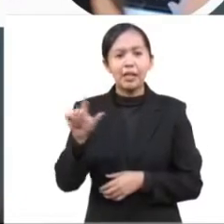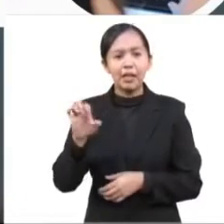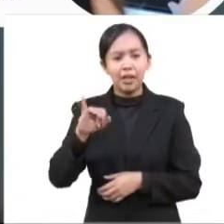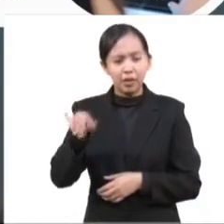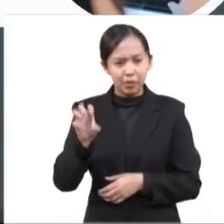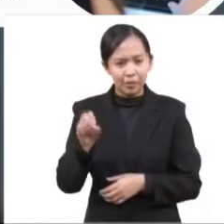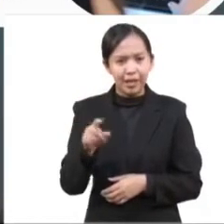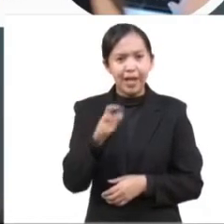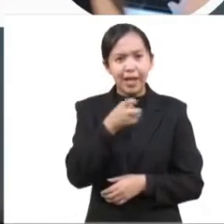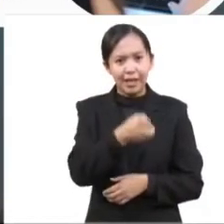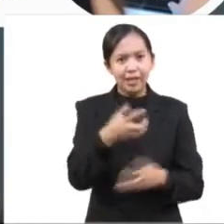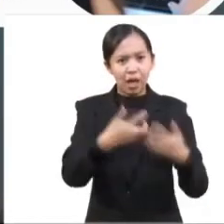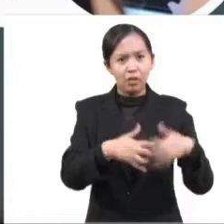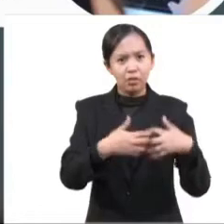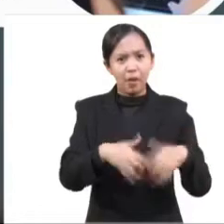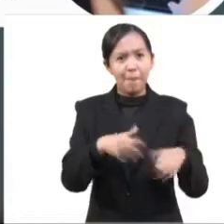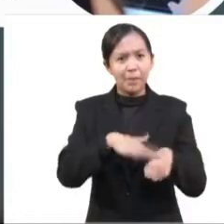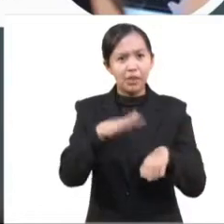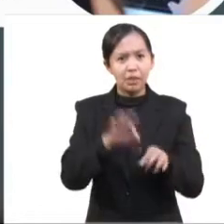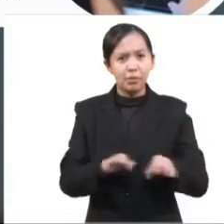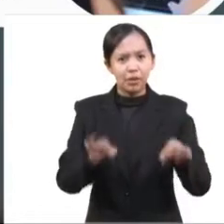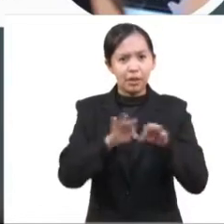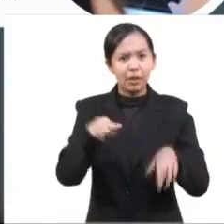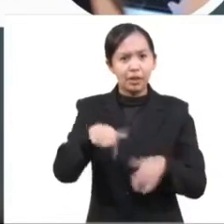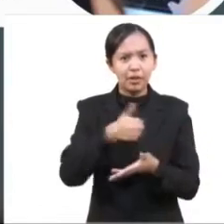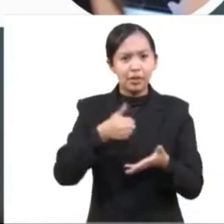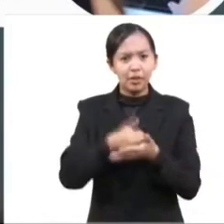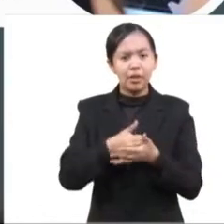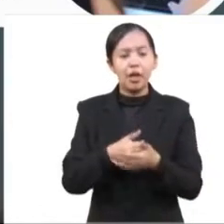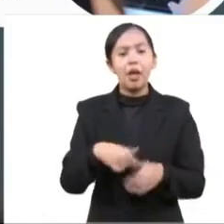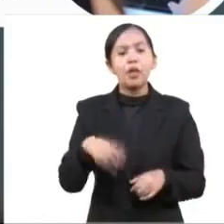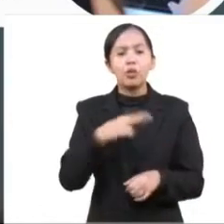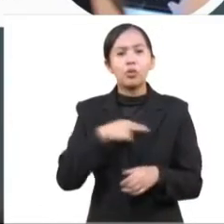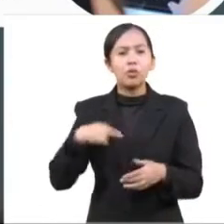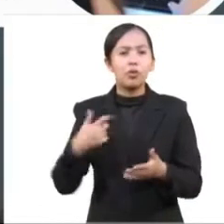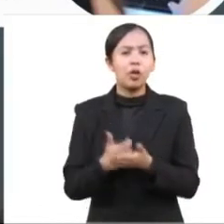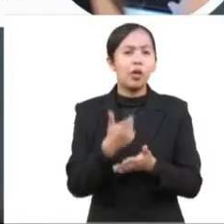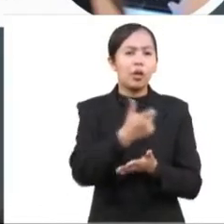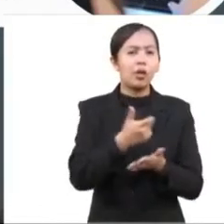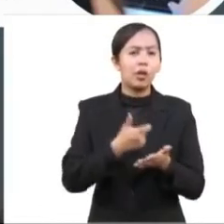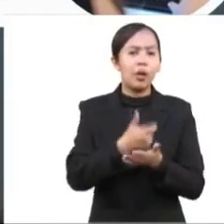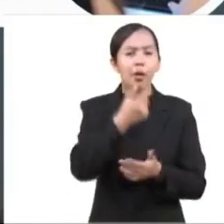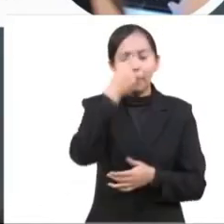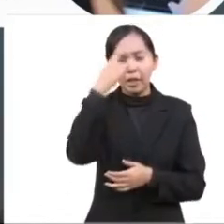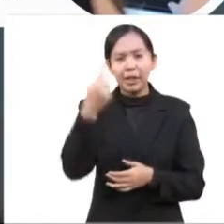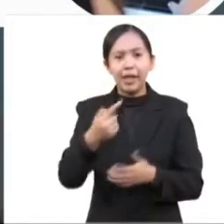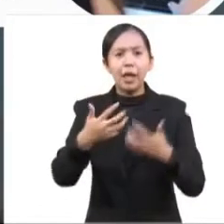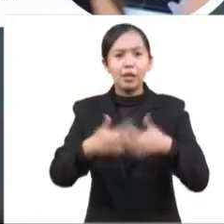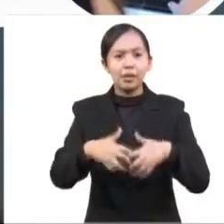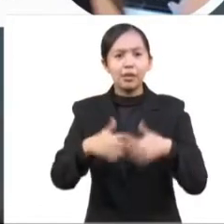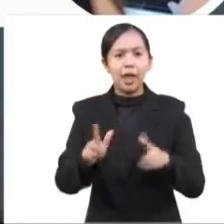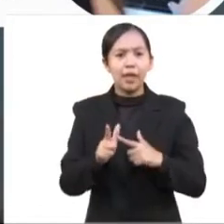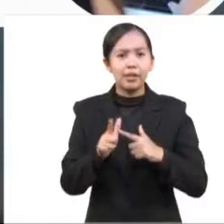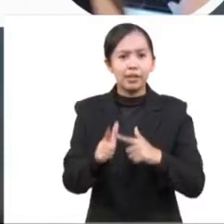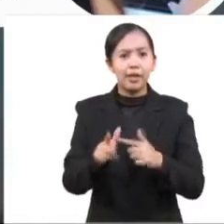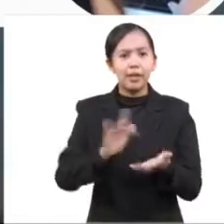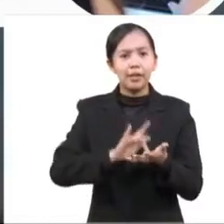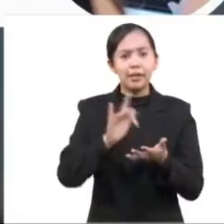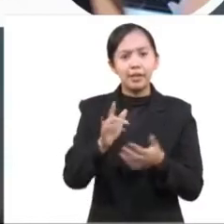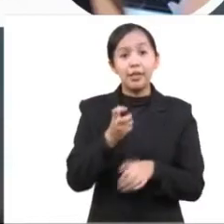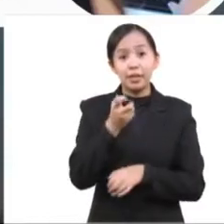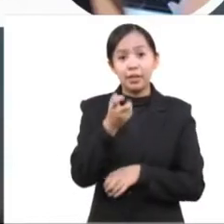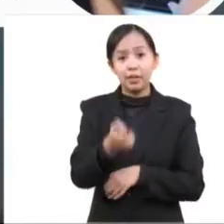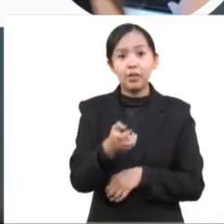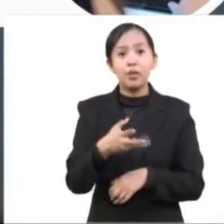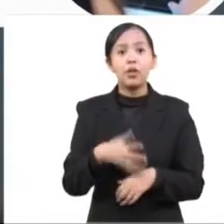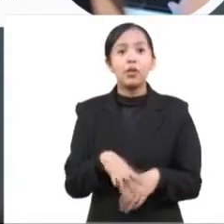más importante de la ciudad, tomamos la decisión de invertir para que la ciudad no se desindustrialice, gracias a ello hemos recibido una